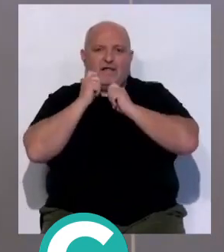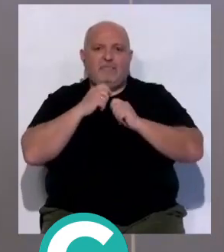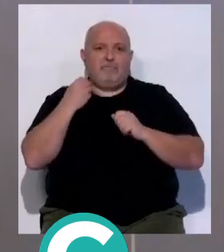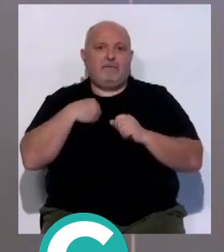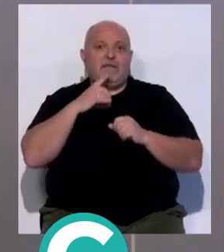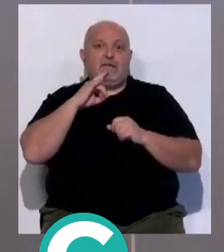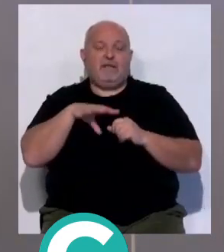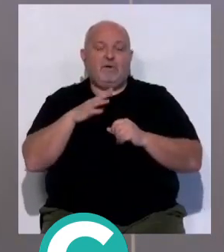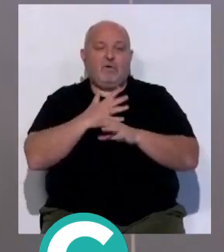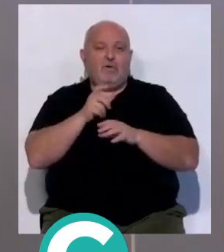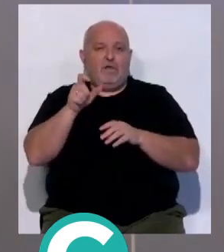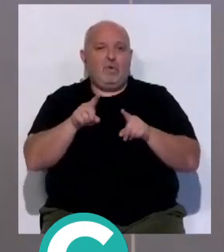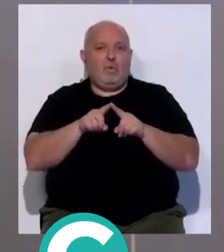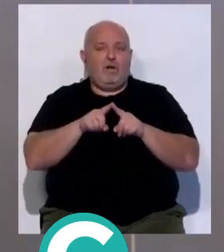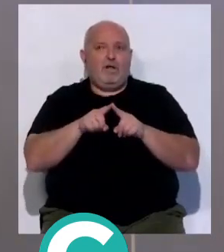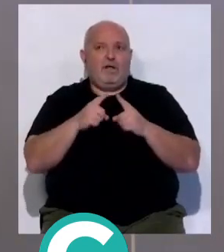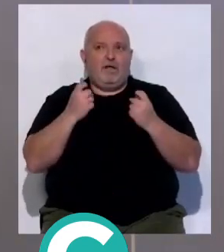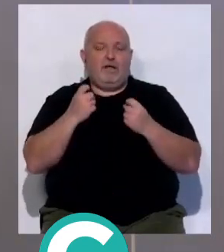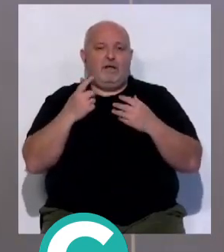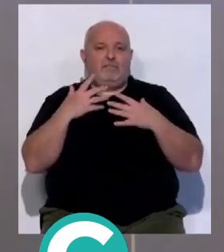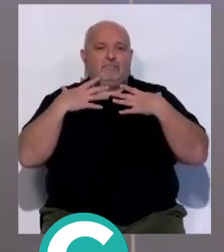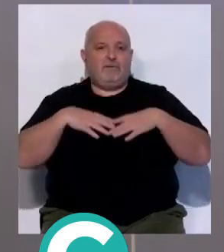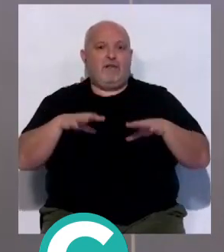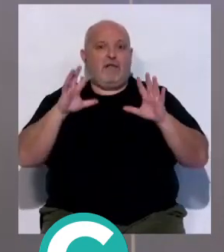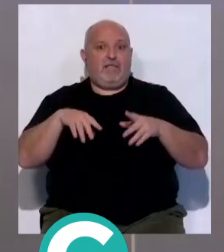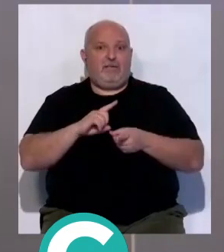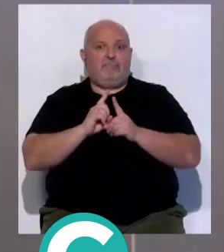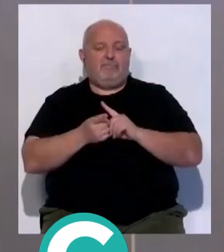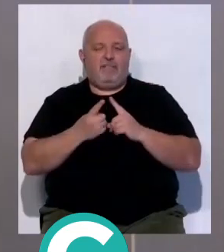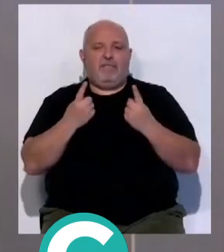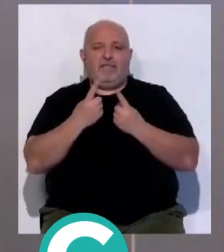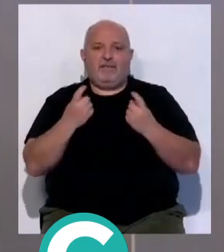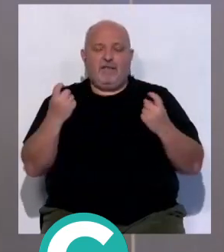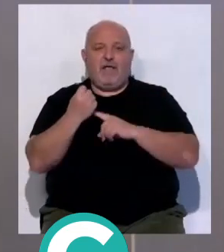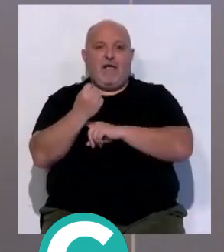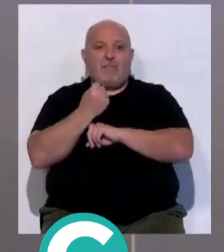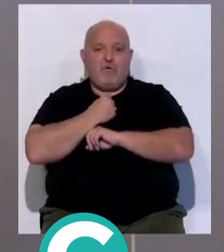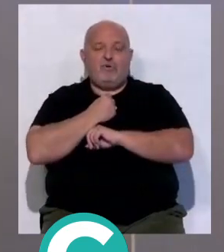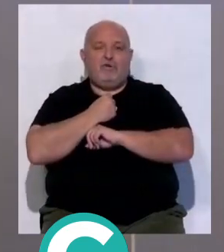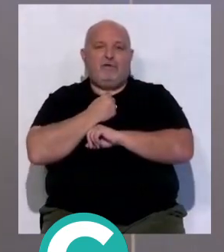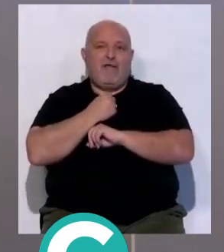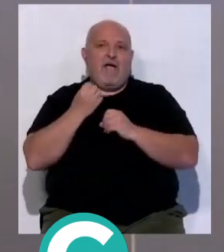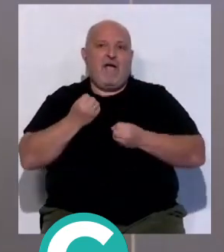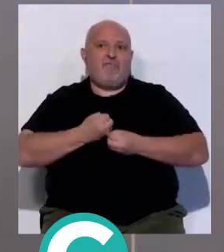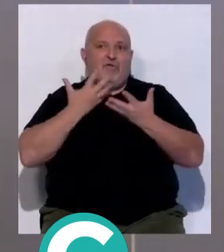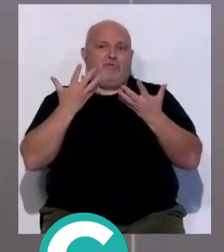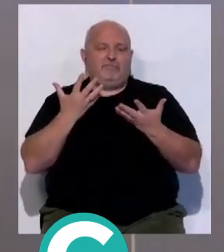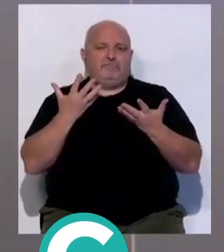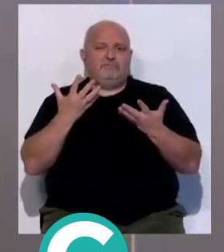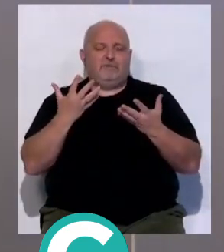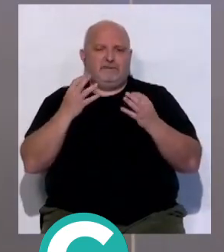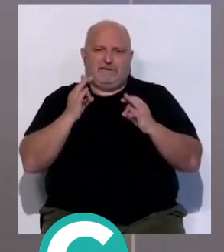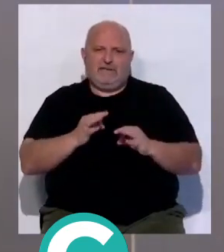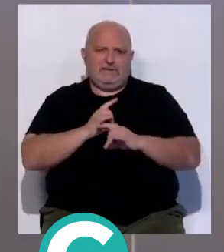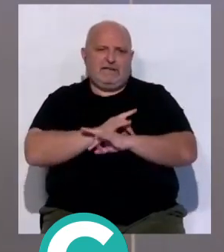y claro, cuando un jugador que se pone en la camiseta del Cádiz necesita apoyo, la afición de Cádiz creo